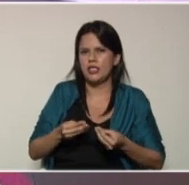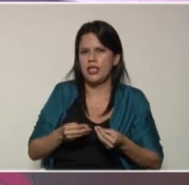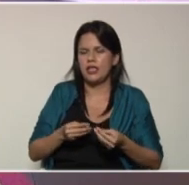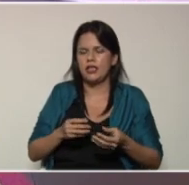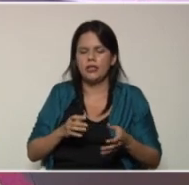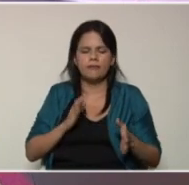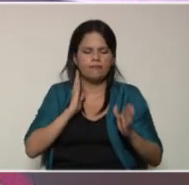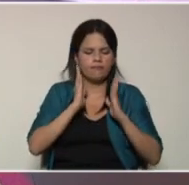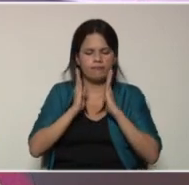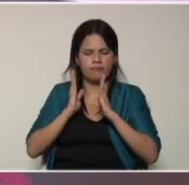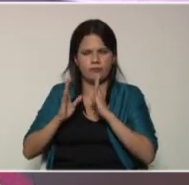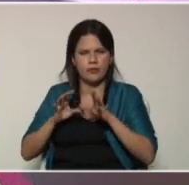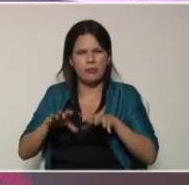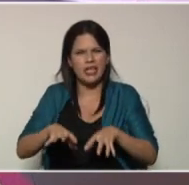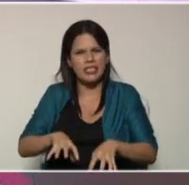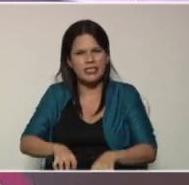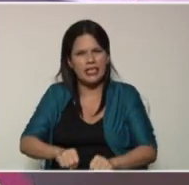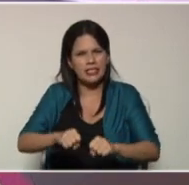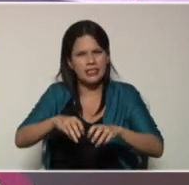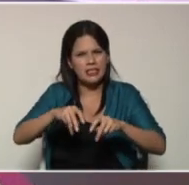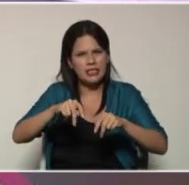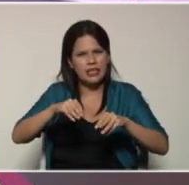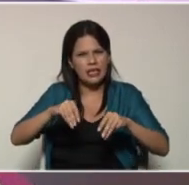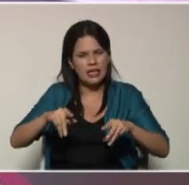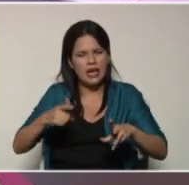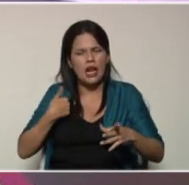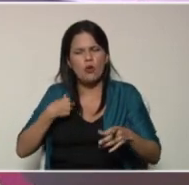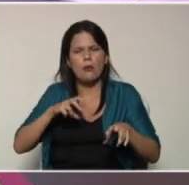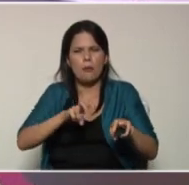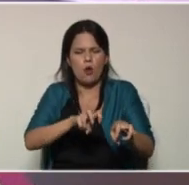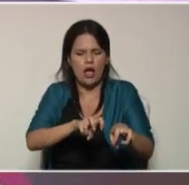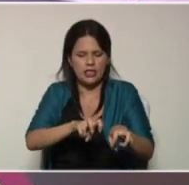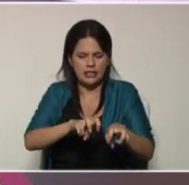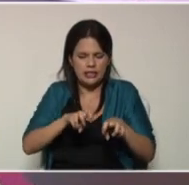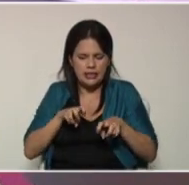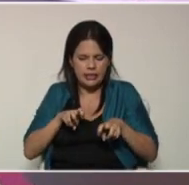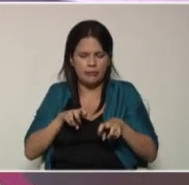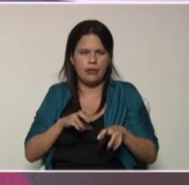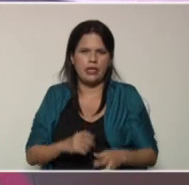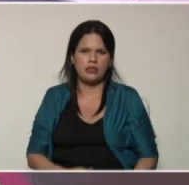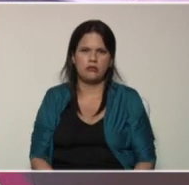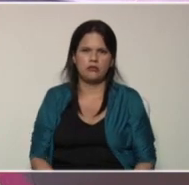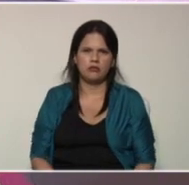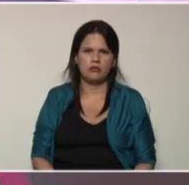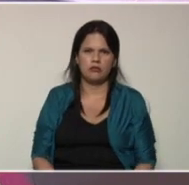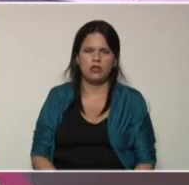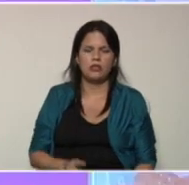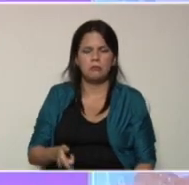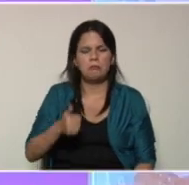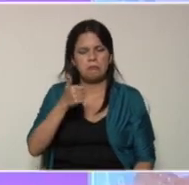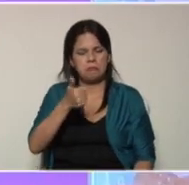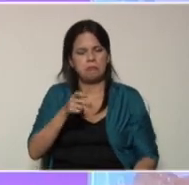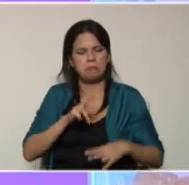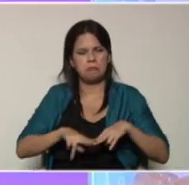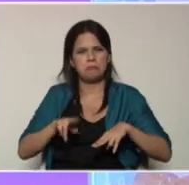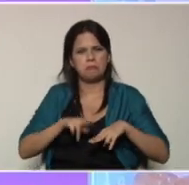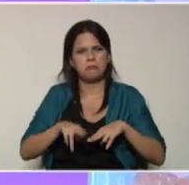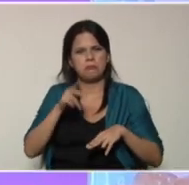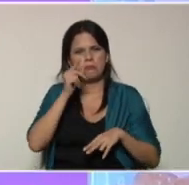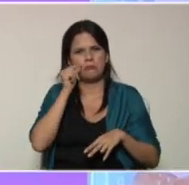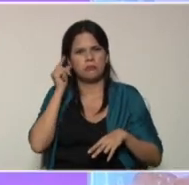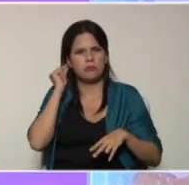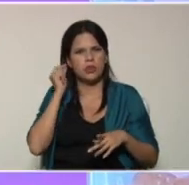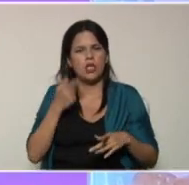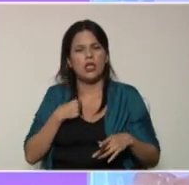previa para esa tierra en la cual vamos a sembrar. Excelente. Bueno, yo sé que a los niños y niñas en casa les fascina